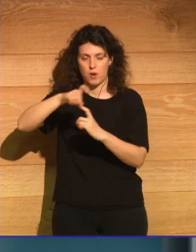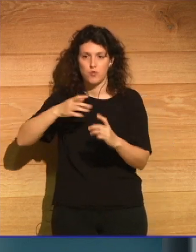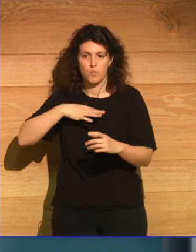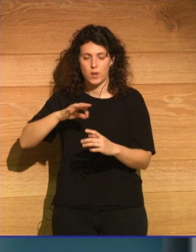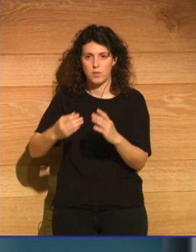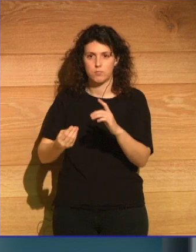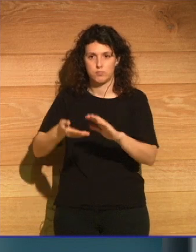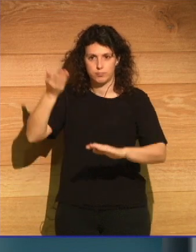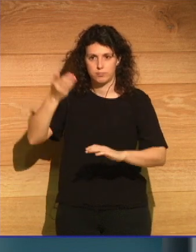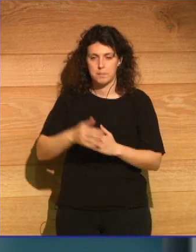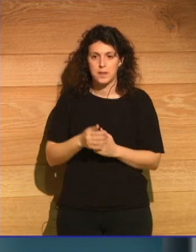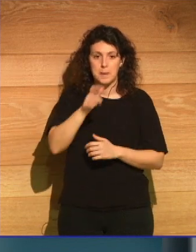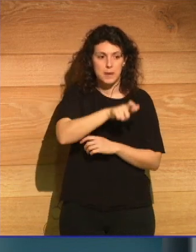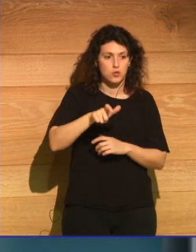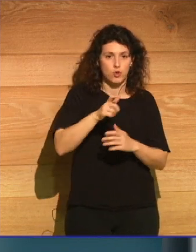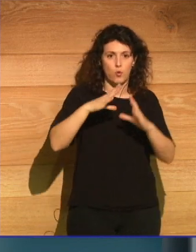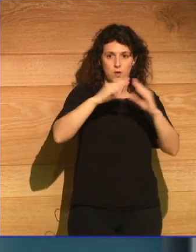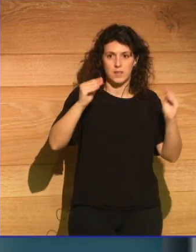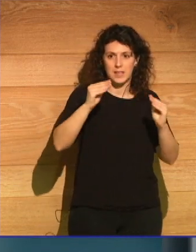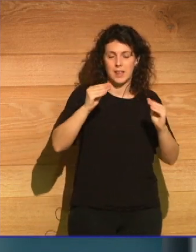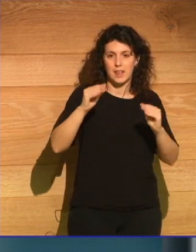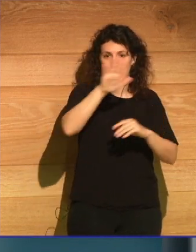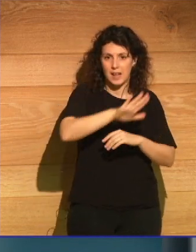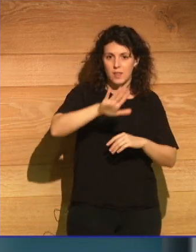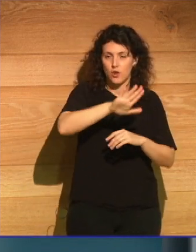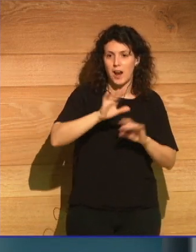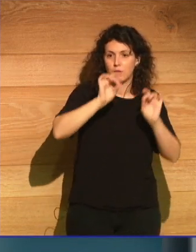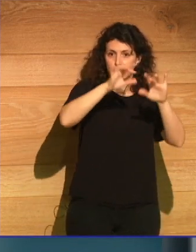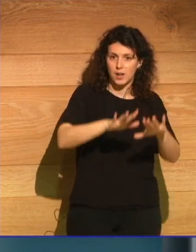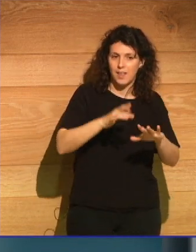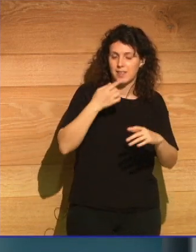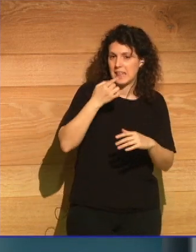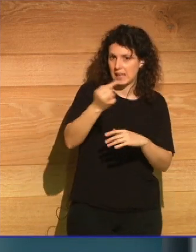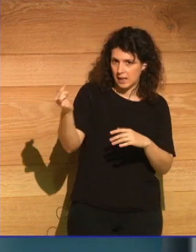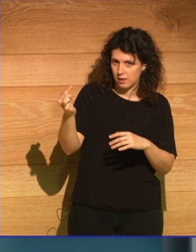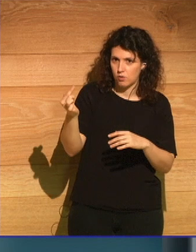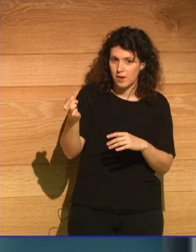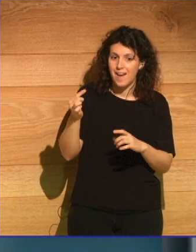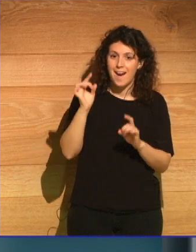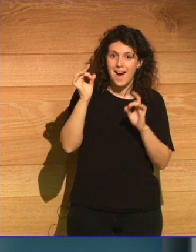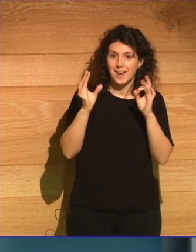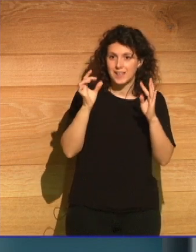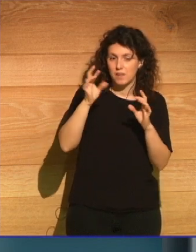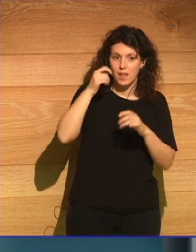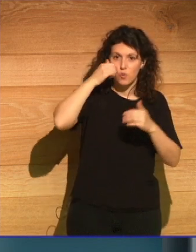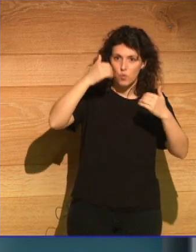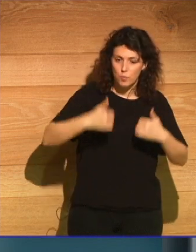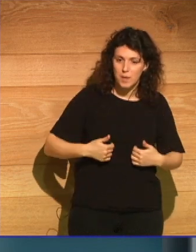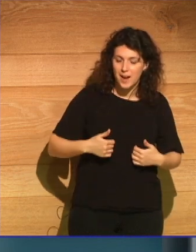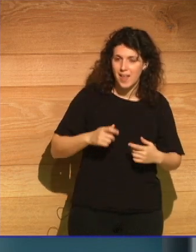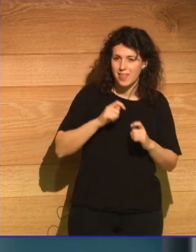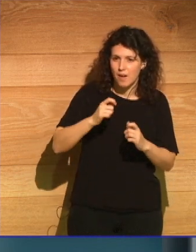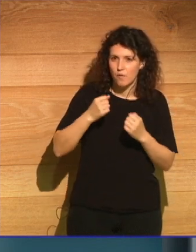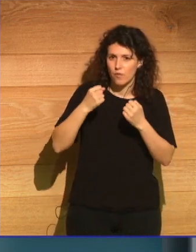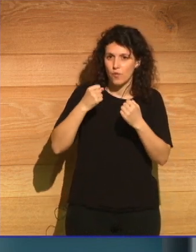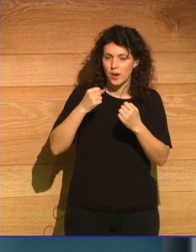Los climatólogos de la Universidad Nacional Australiana sugirieron recientemente que la actividad humana está forzando cambios